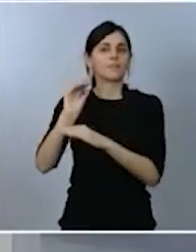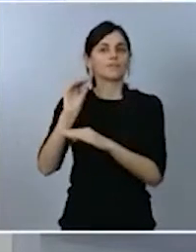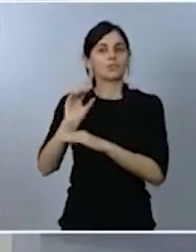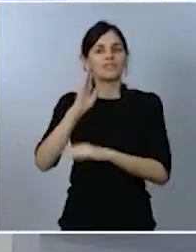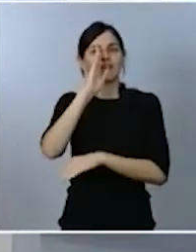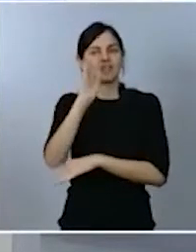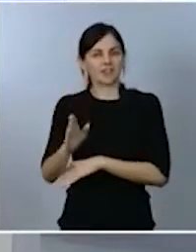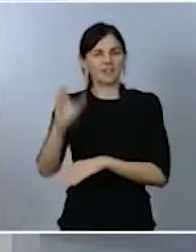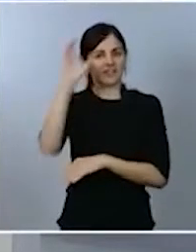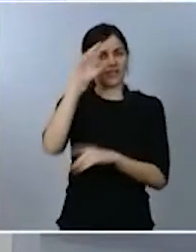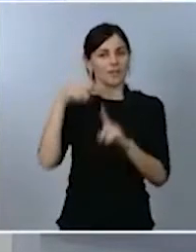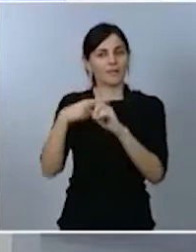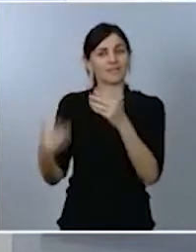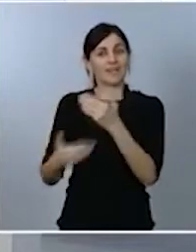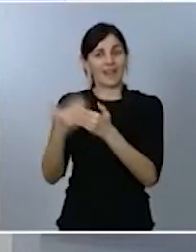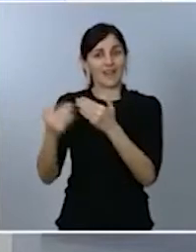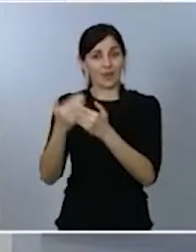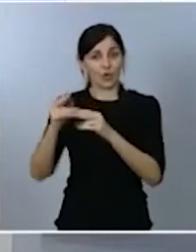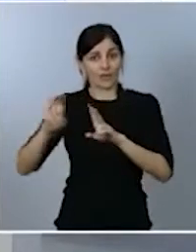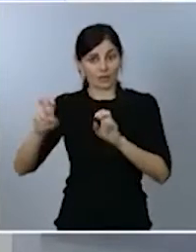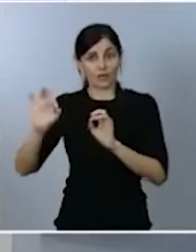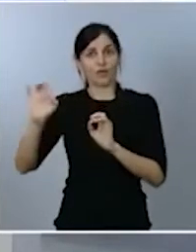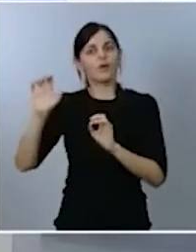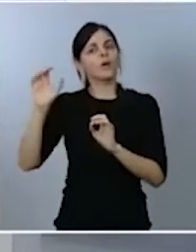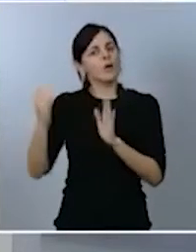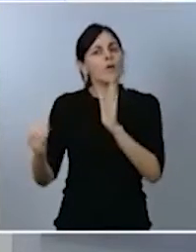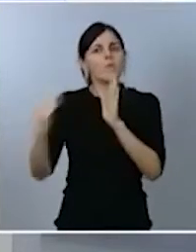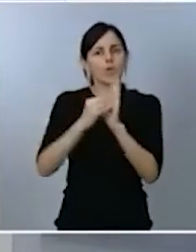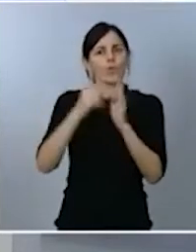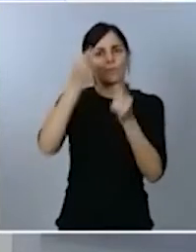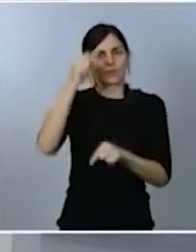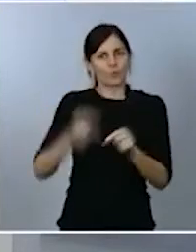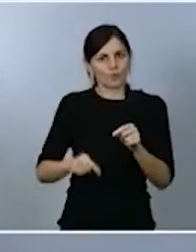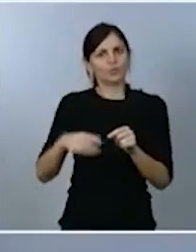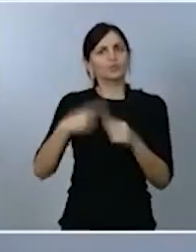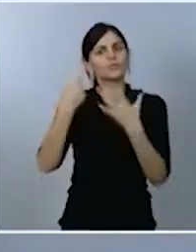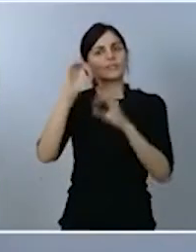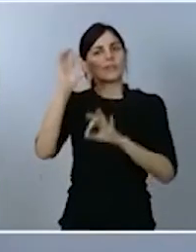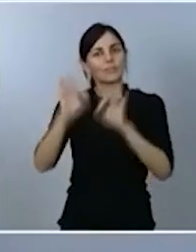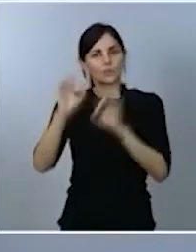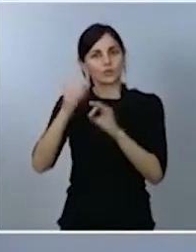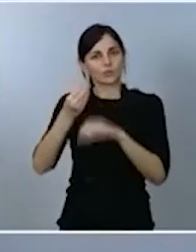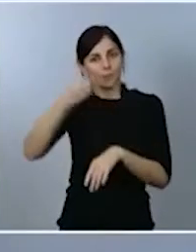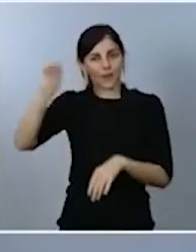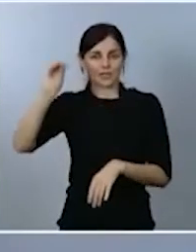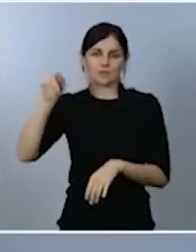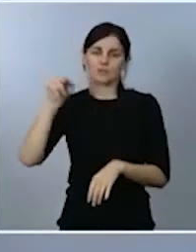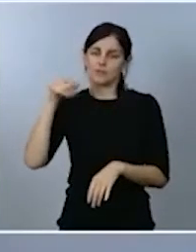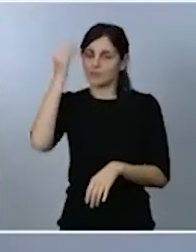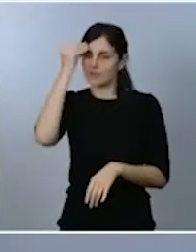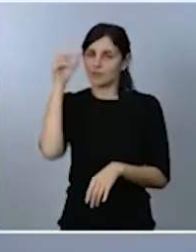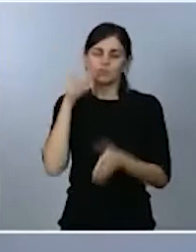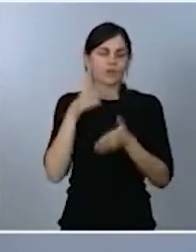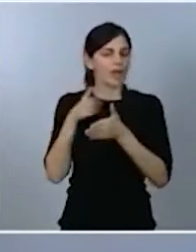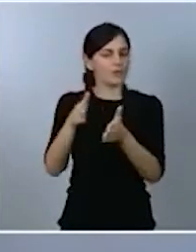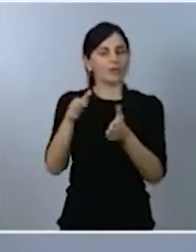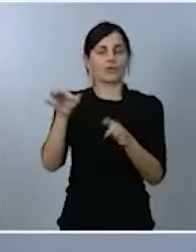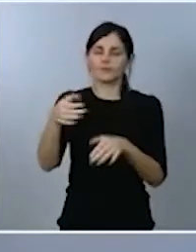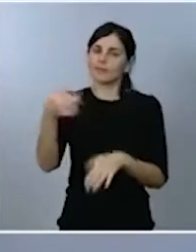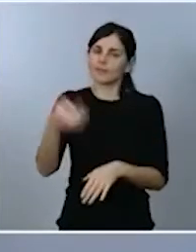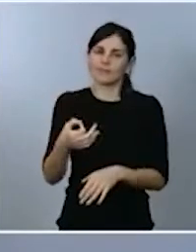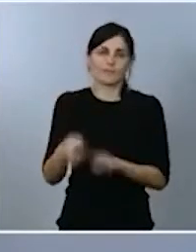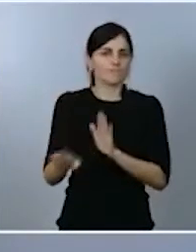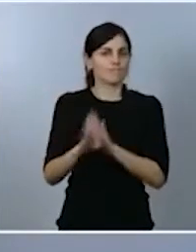esta es la senda que hay que seguir y esta es la senda que hay que mantener para el futuro y para el crecimiento de España. Y yo creo que simplemente